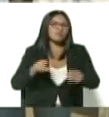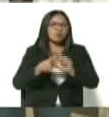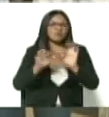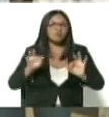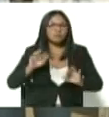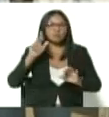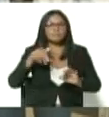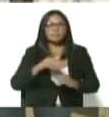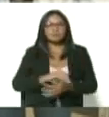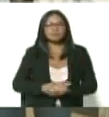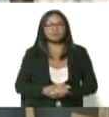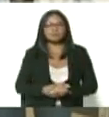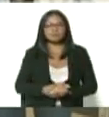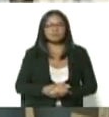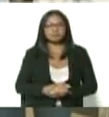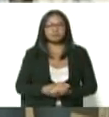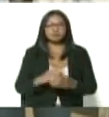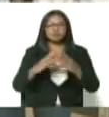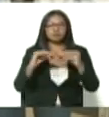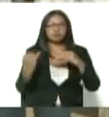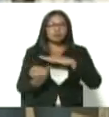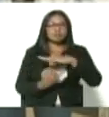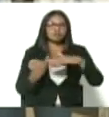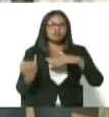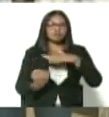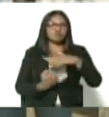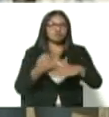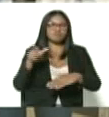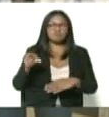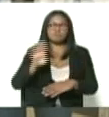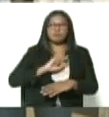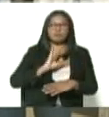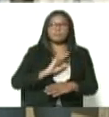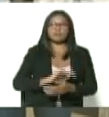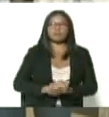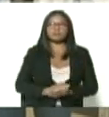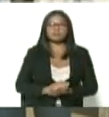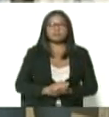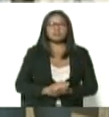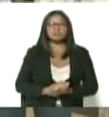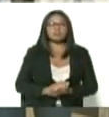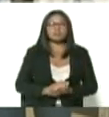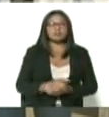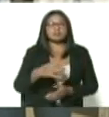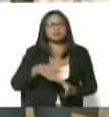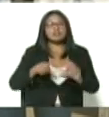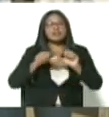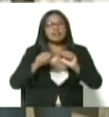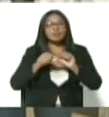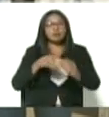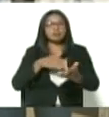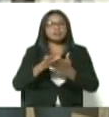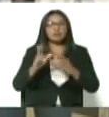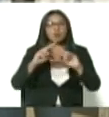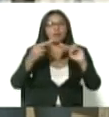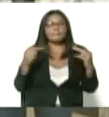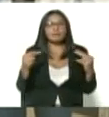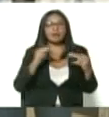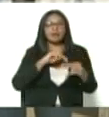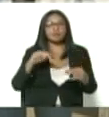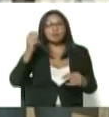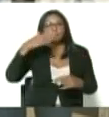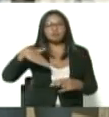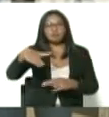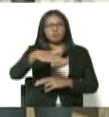de pertenencia hacia toda la institución seguiremos avanzando seguiremos garantizando la paz y seguiremos llevando salud a nuestro